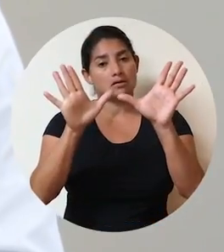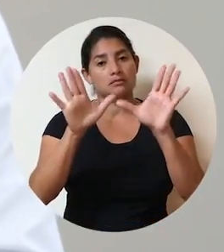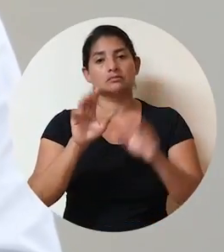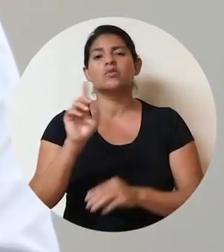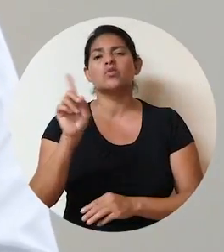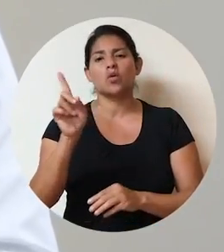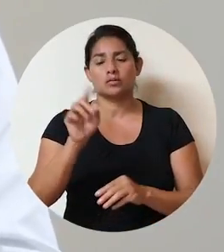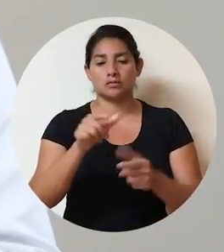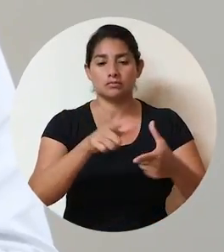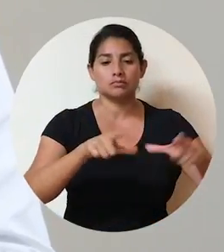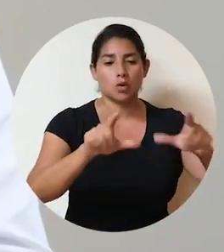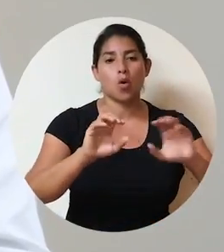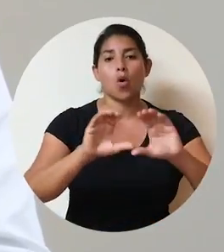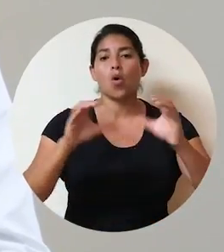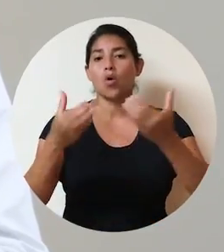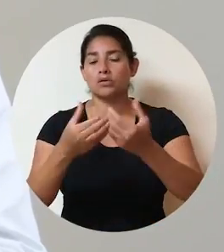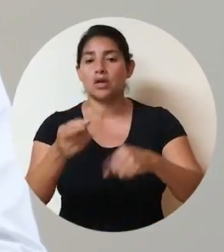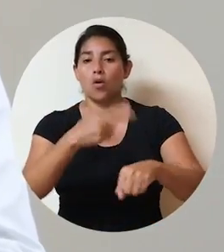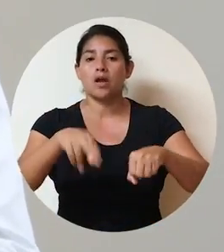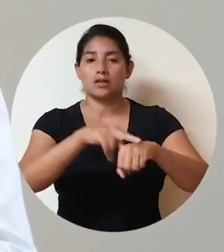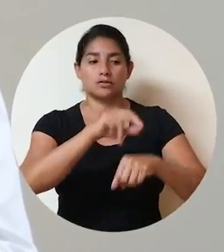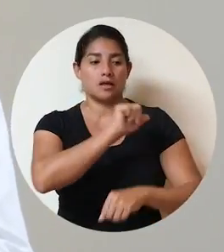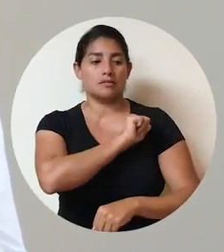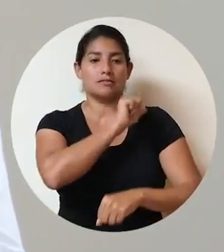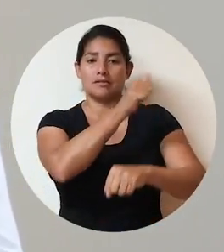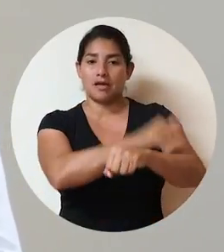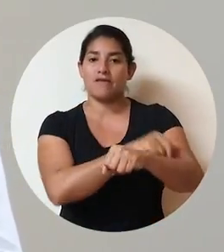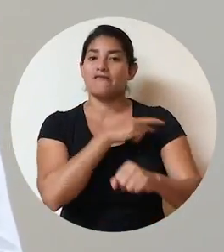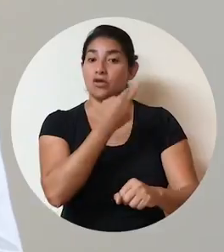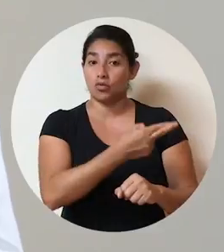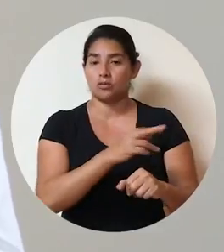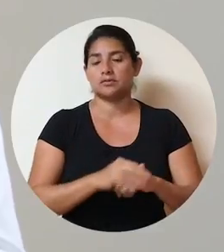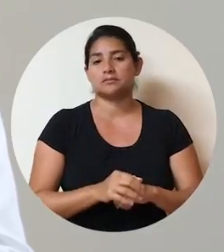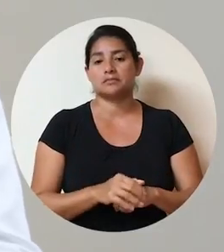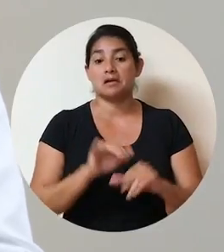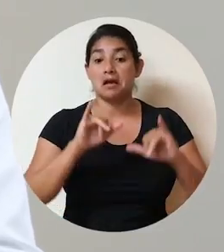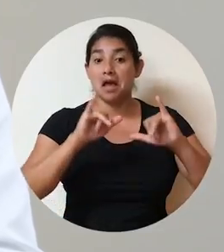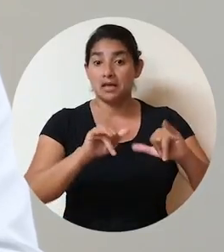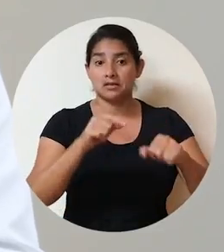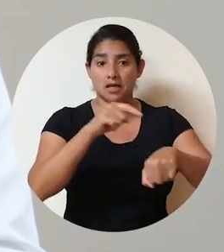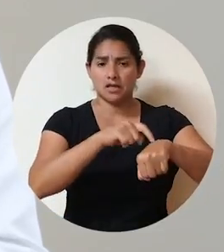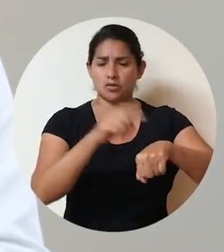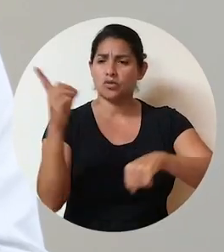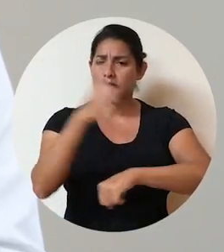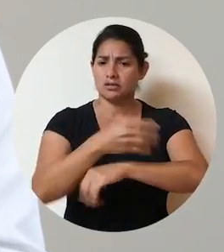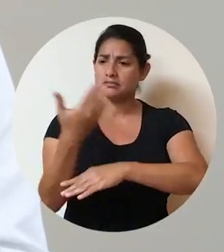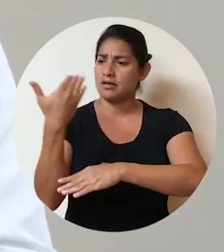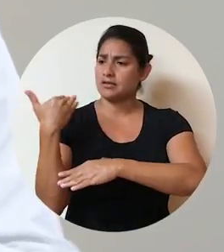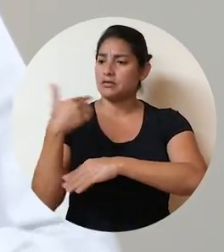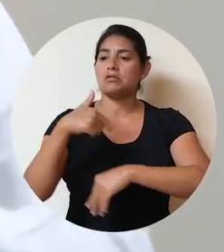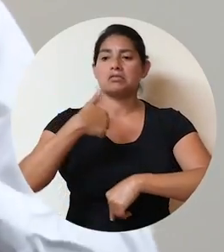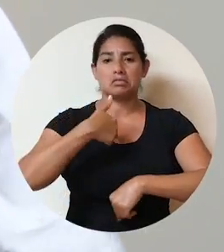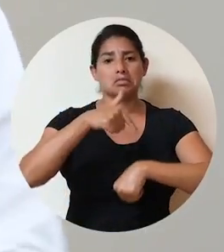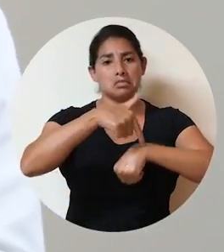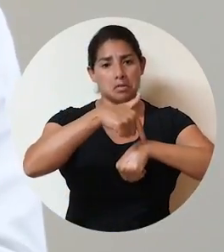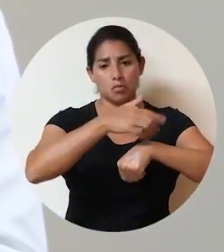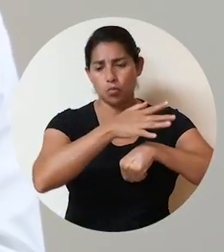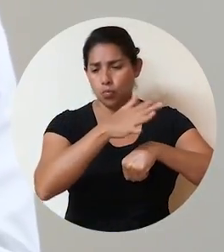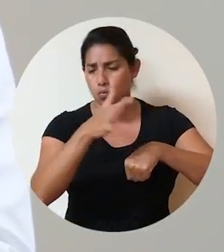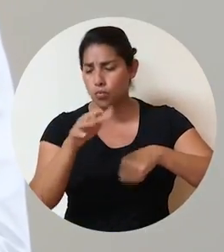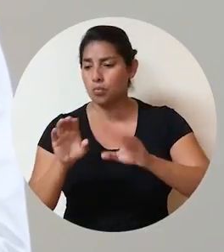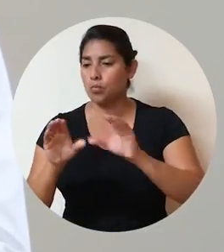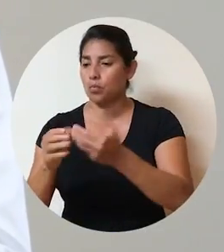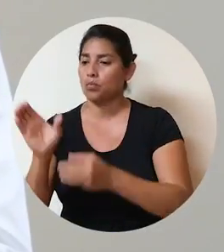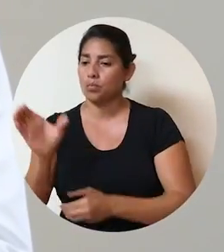10 de la mañana en las instalaciones del Consejo Nacional de Rectores. Así, en estos días habrá tiempo suficiente